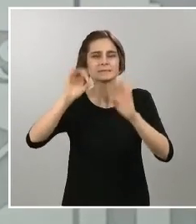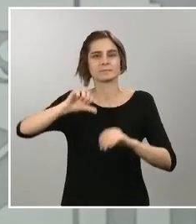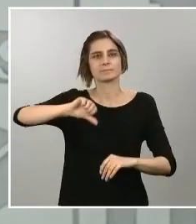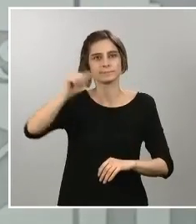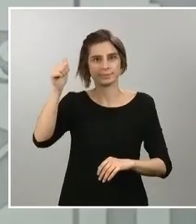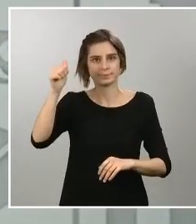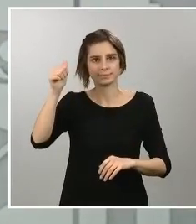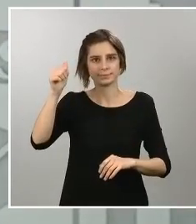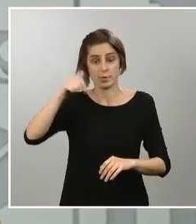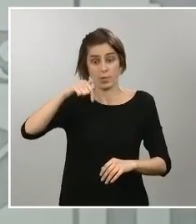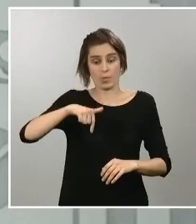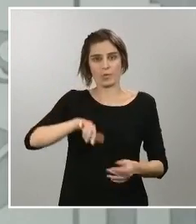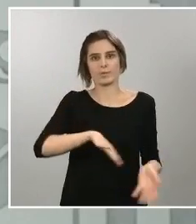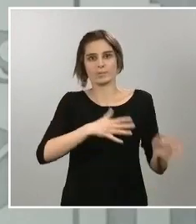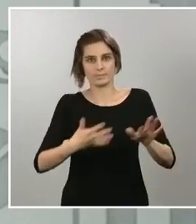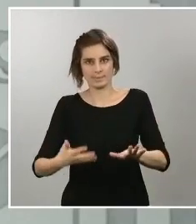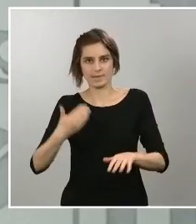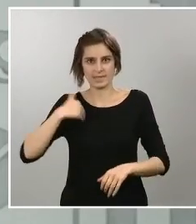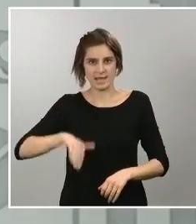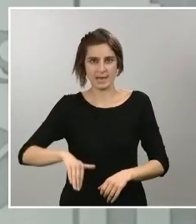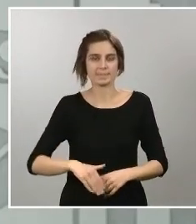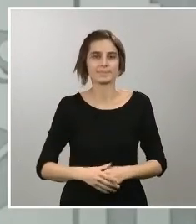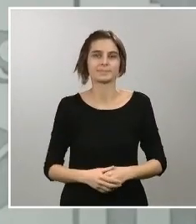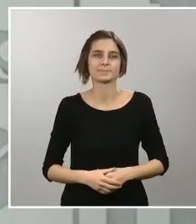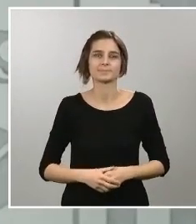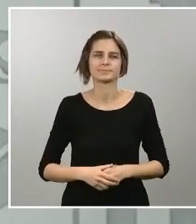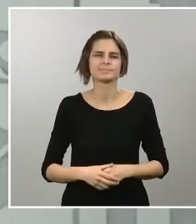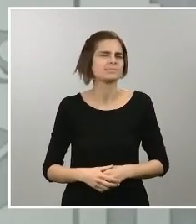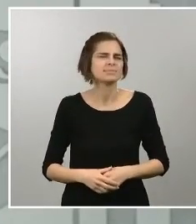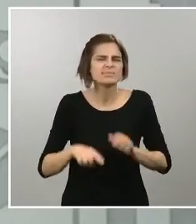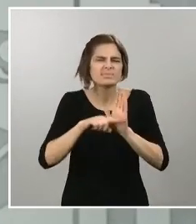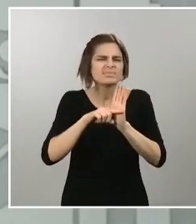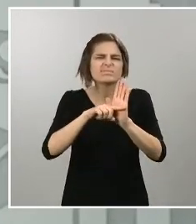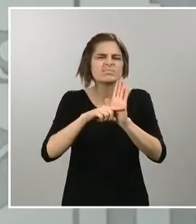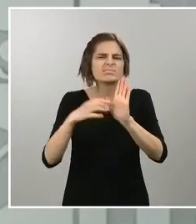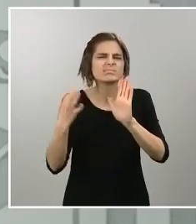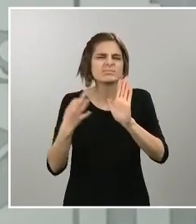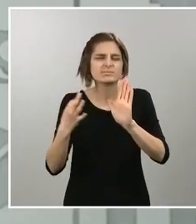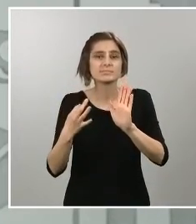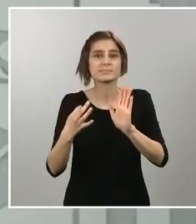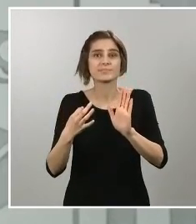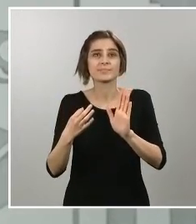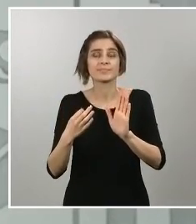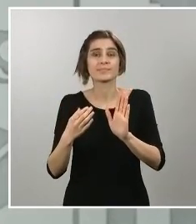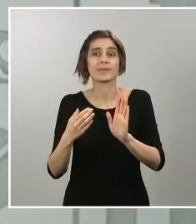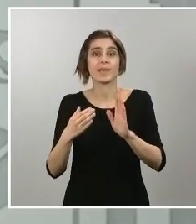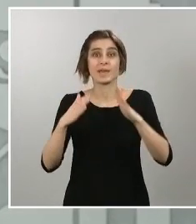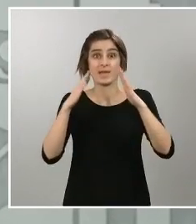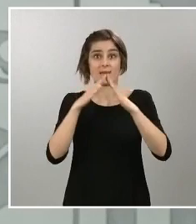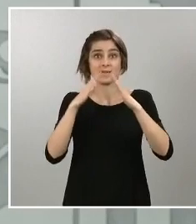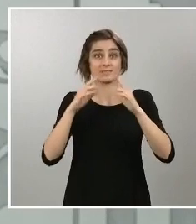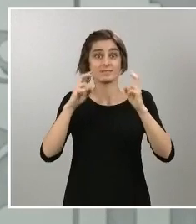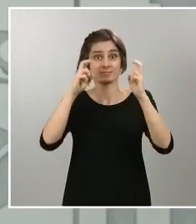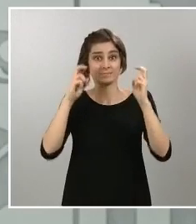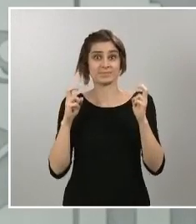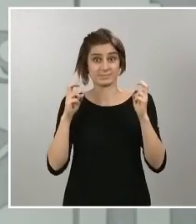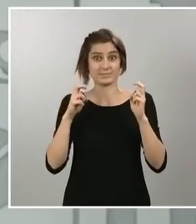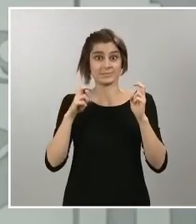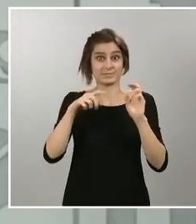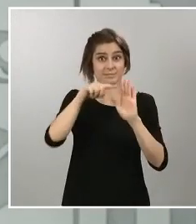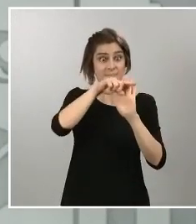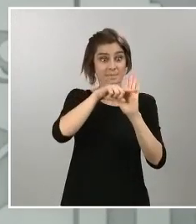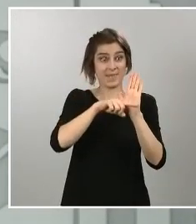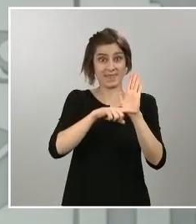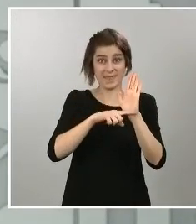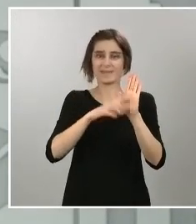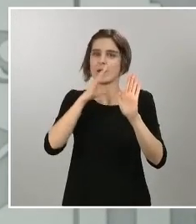el día de hoy. Estamos hablando del endurecimiento de las medidas de confinamiento que tenemos en nuestro país con el